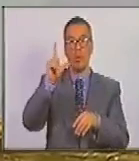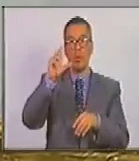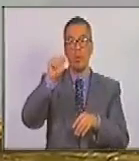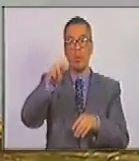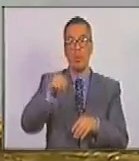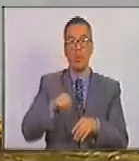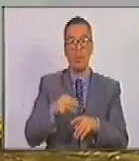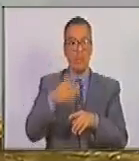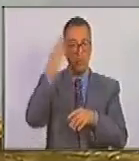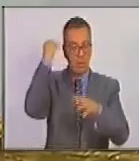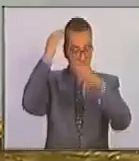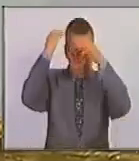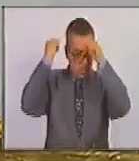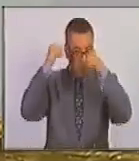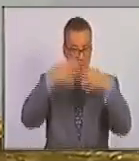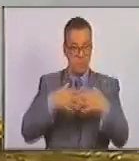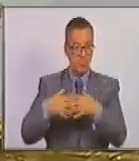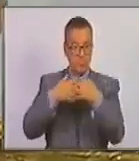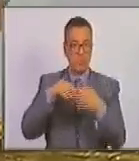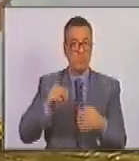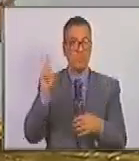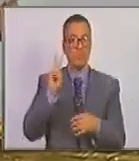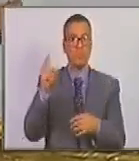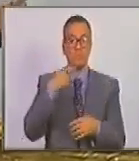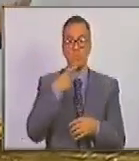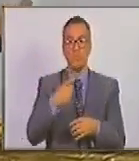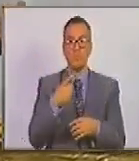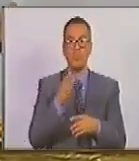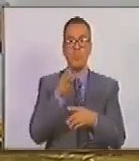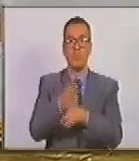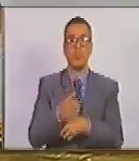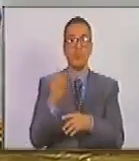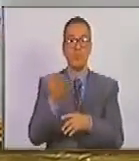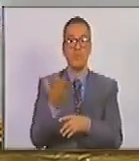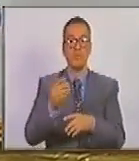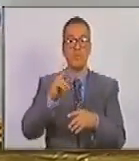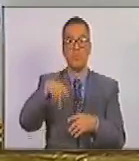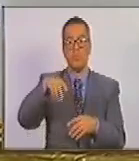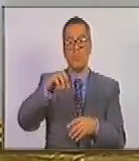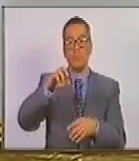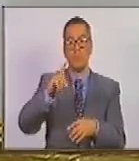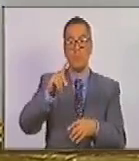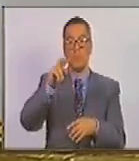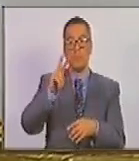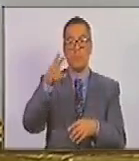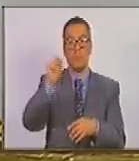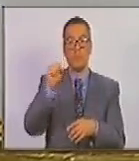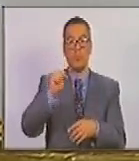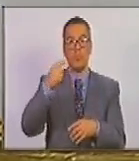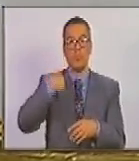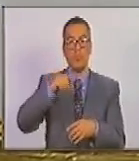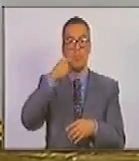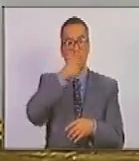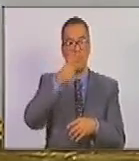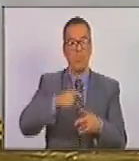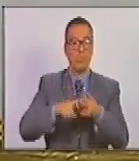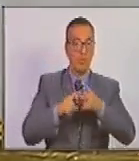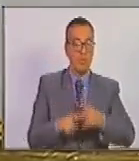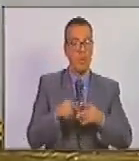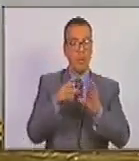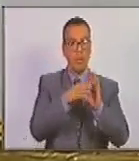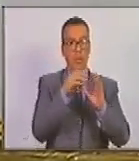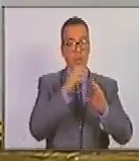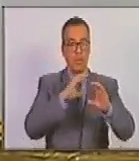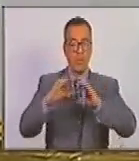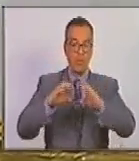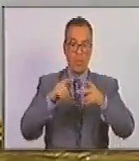embajador de Estados Unidos en Venezuela donde decía si vamos a sancionar a PDVSA tendrá un impacto al pueblo entero al ciudadano común y corriente de